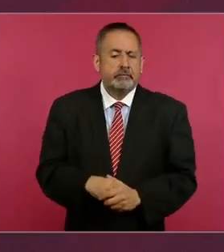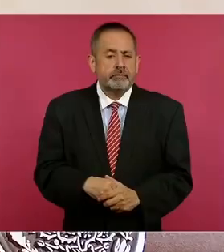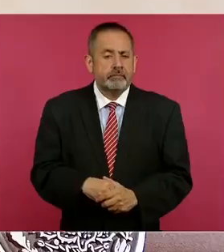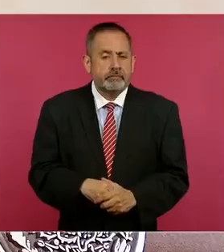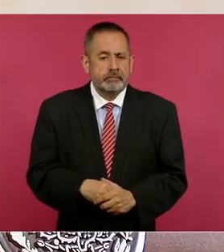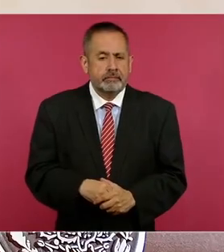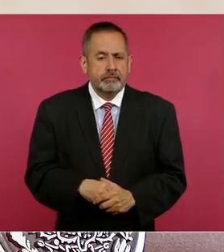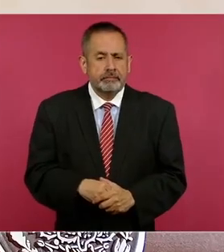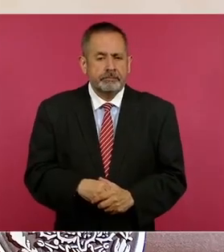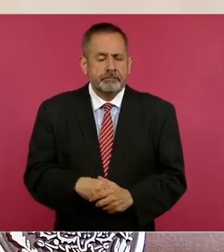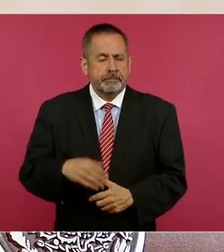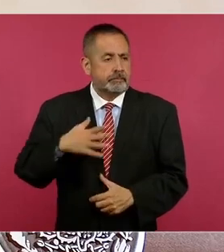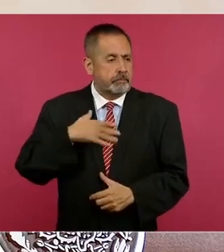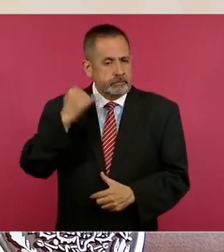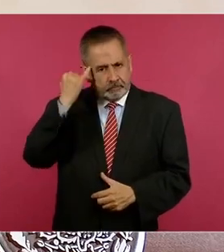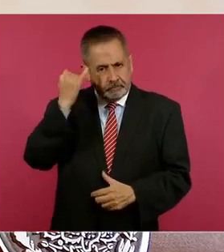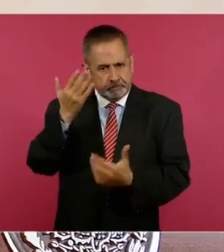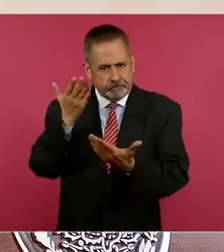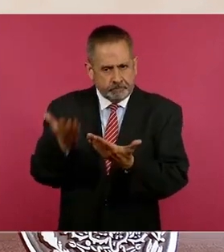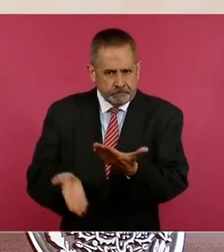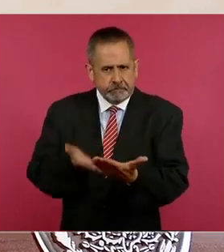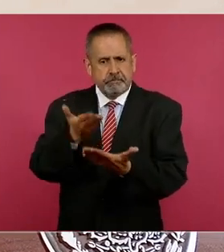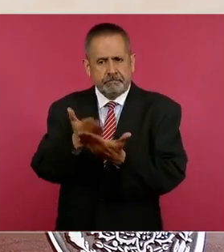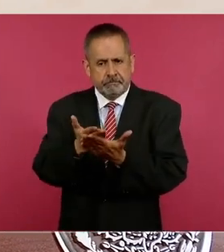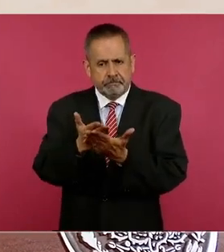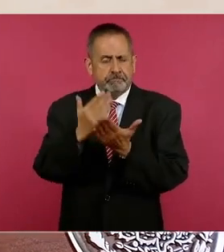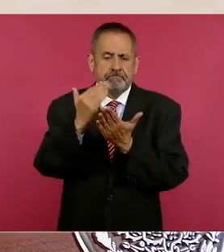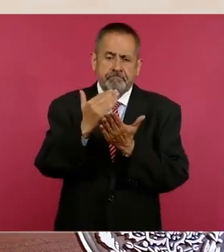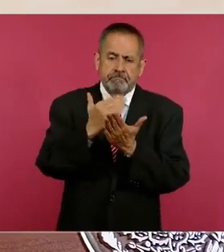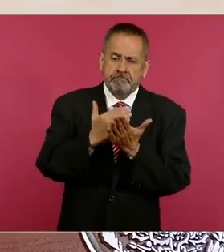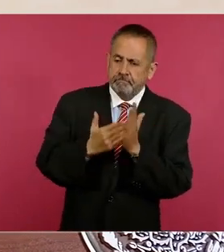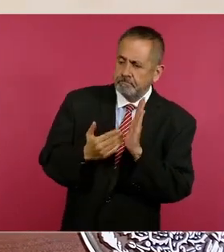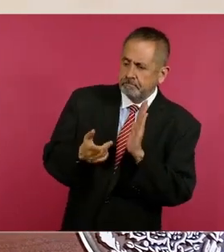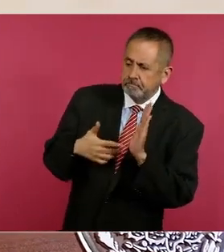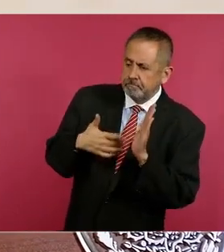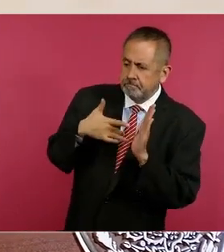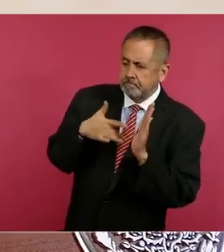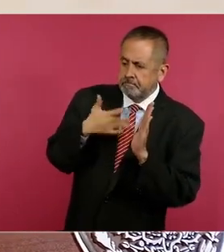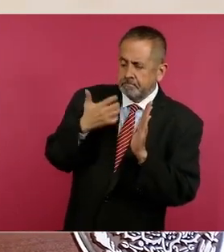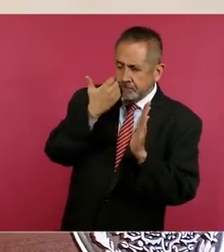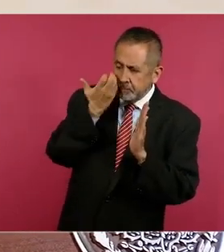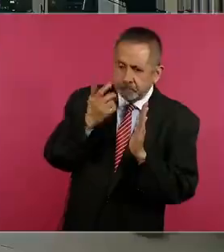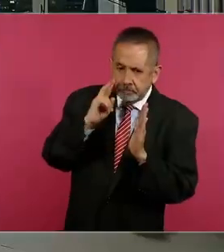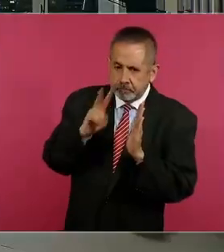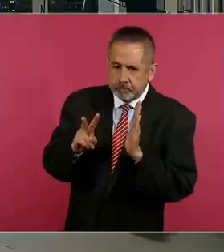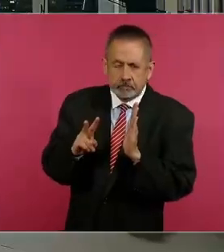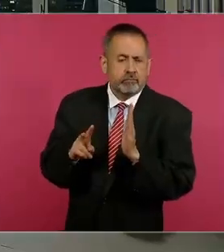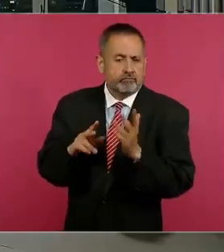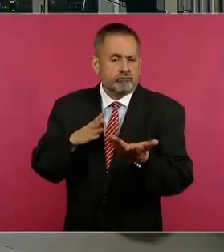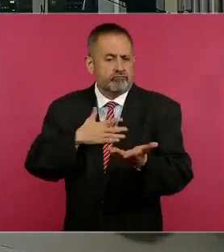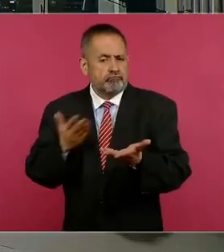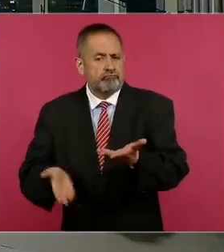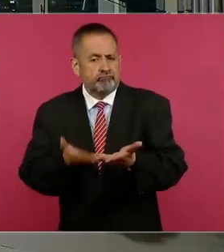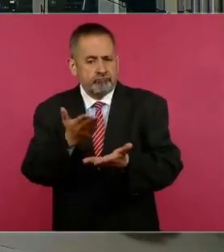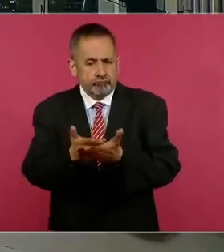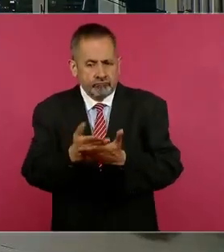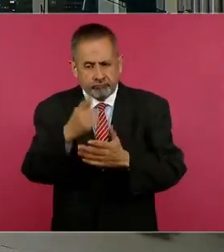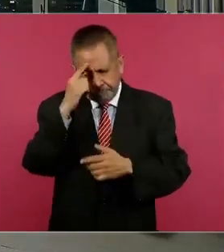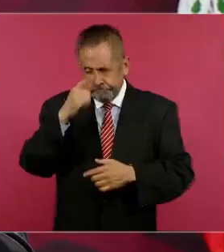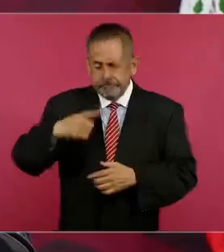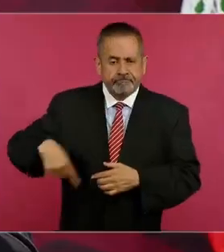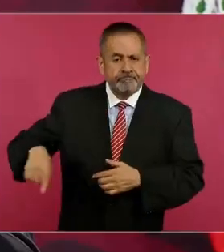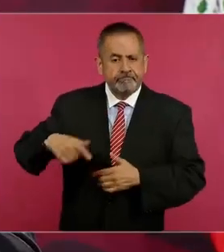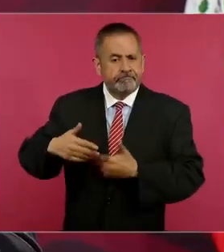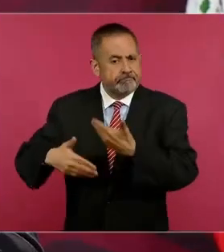tenemos una propuesta que les vamos a hacer, una propuesta para el desarrollo,